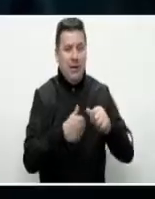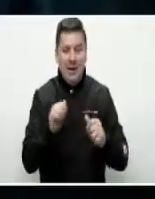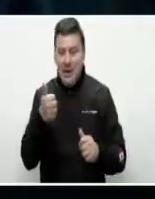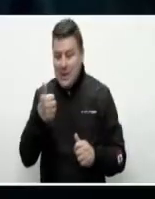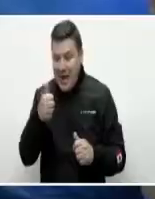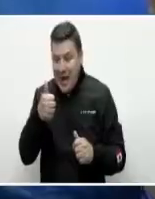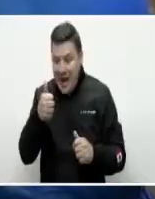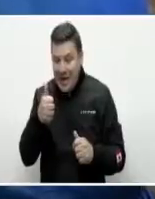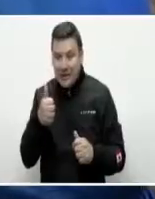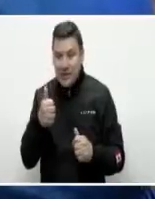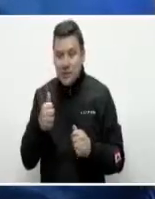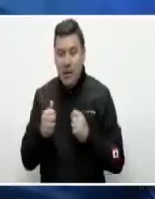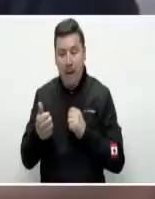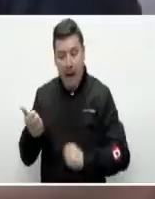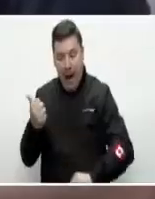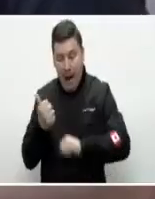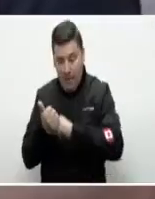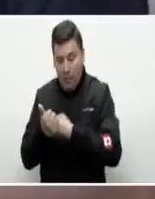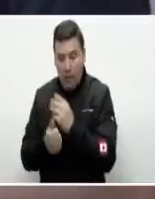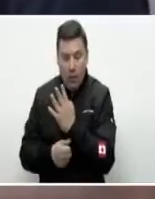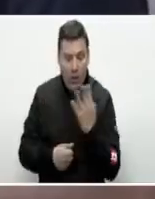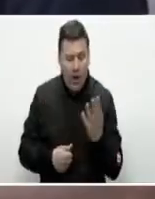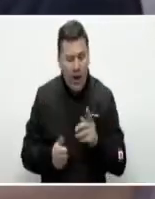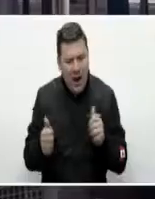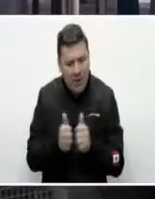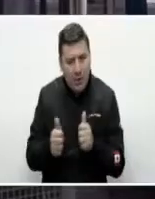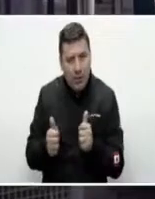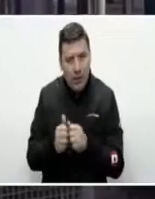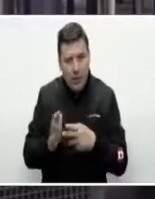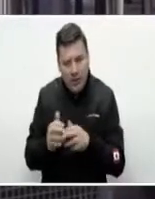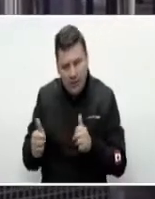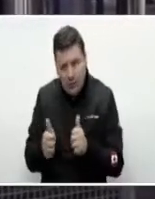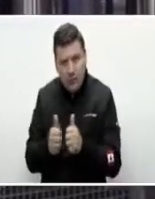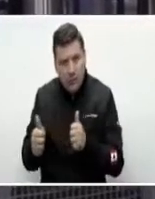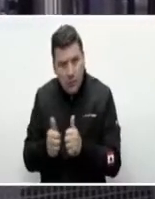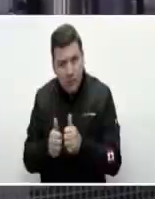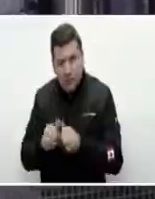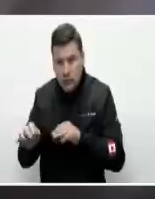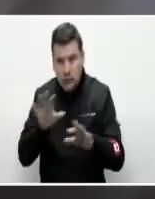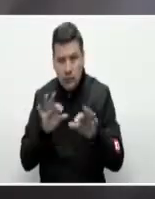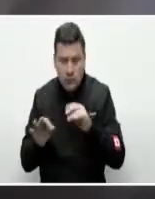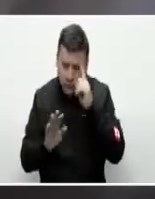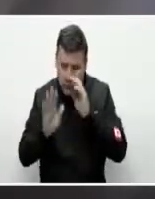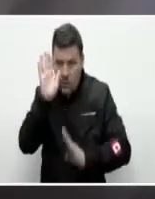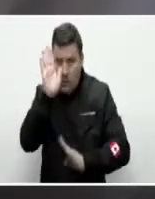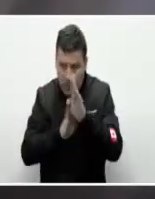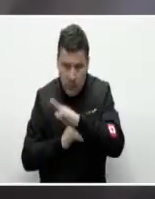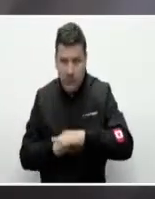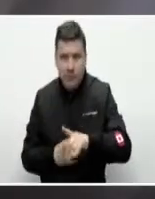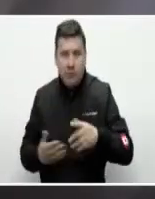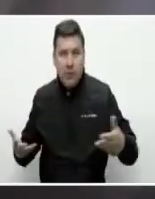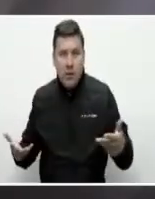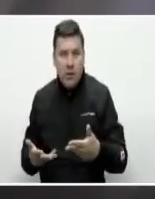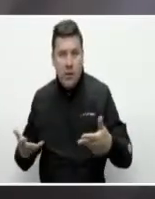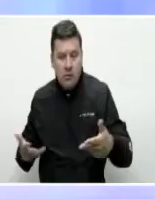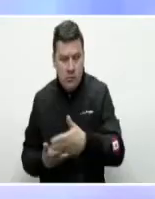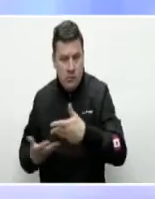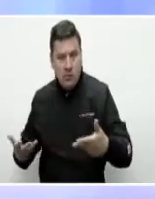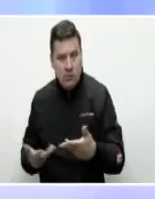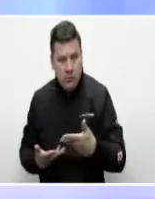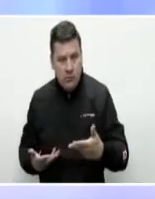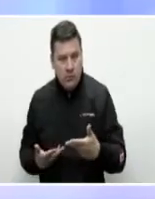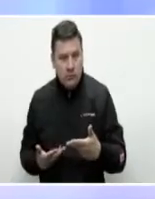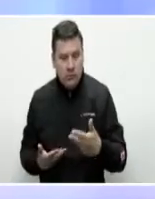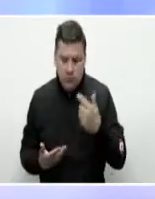ese proceso de acompañamiento técnico, desde el momento en que seleccionamos al emprendedor, ayudamos a que él